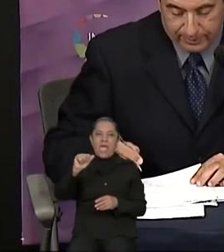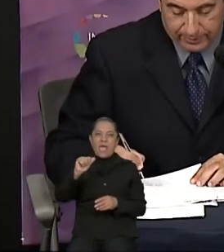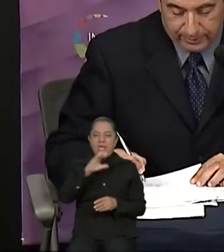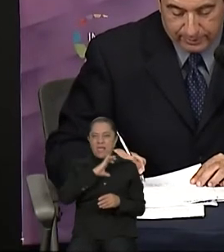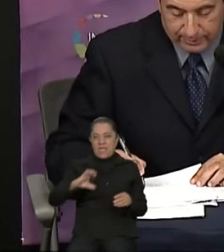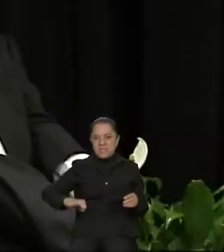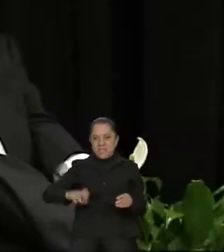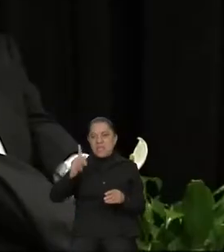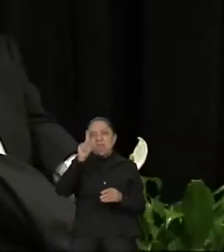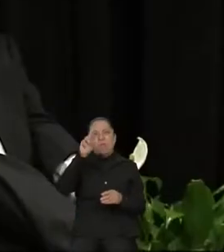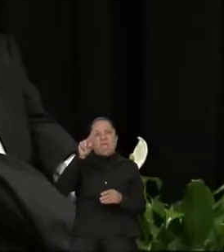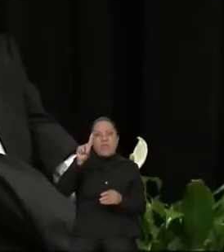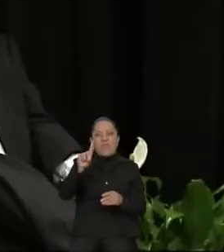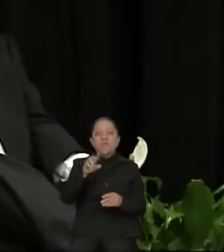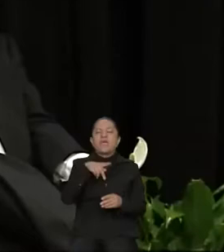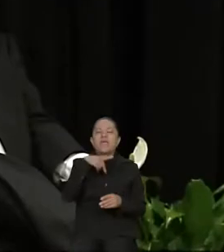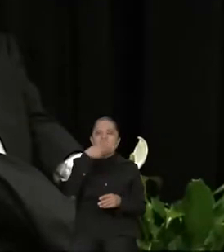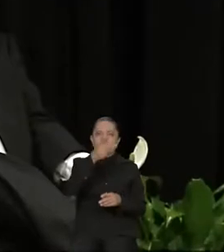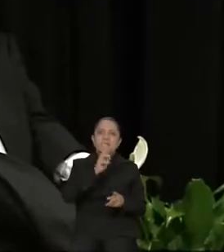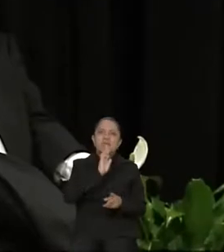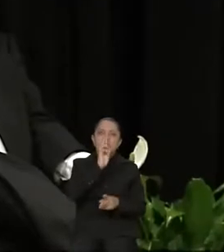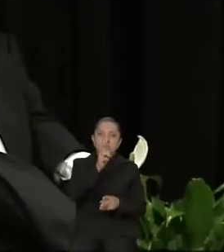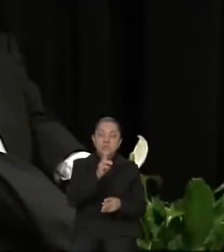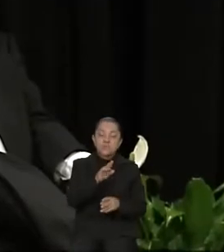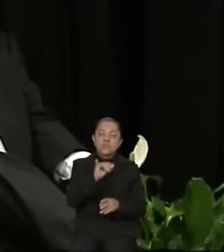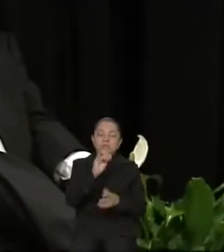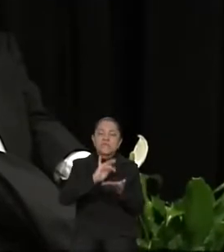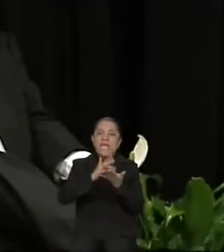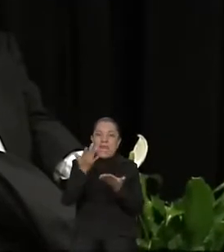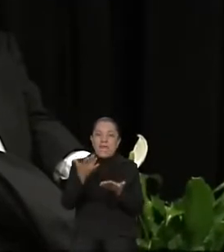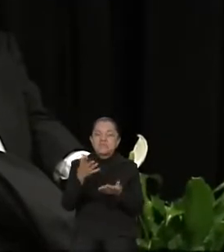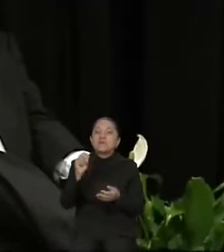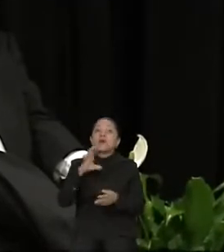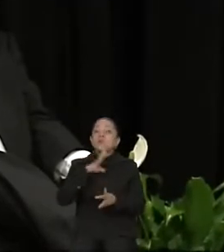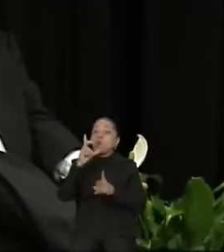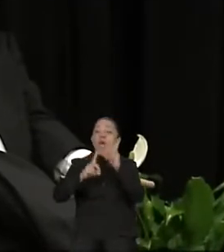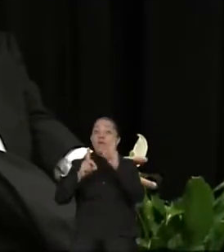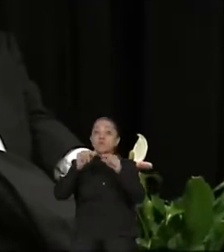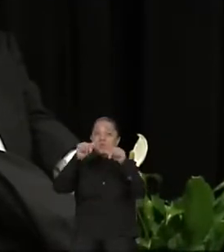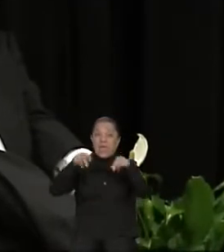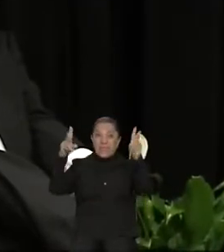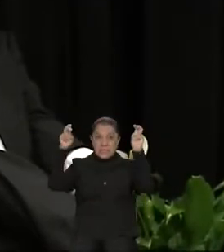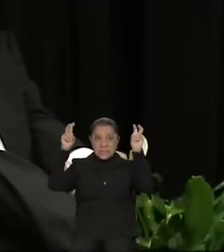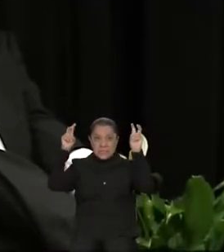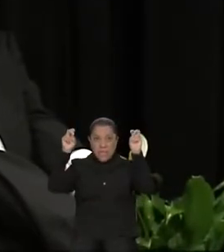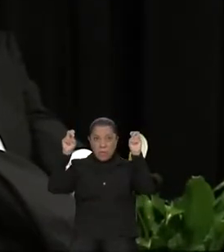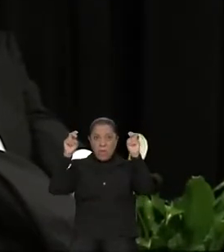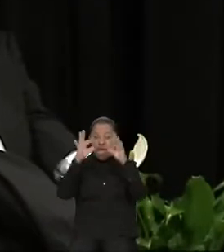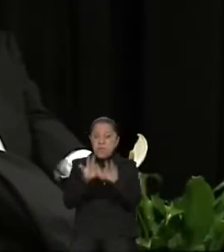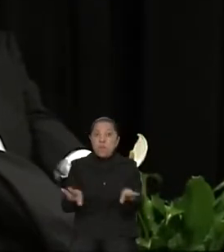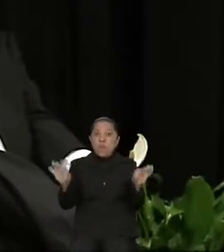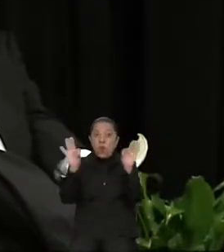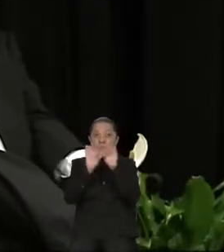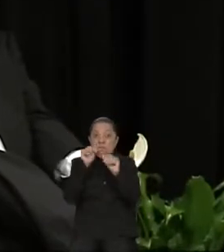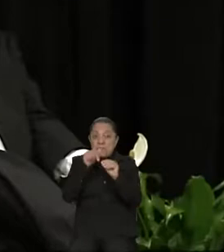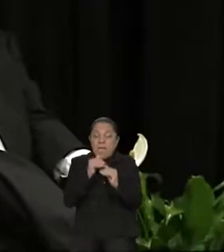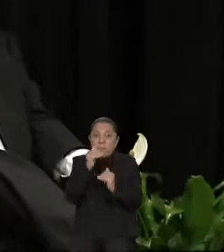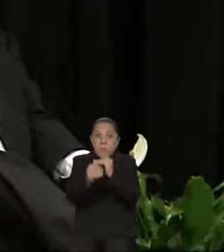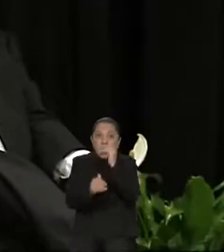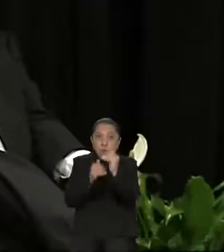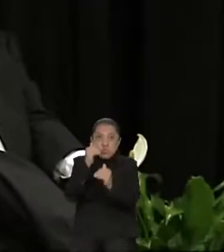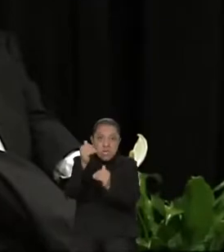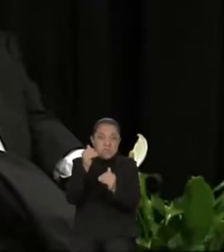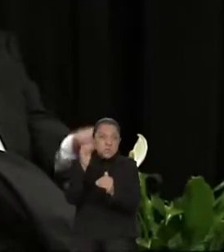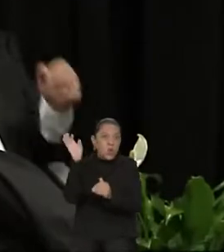Muchas gracias. Sin duda uno de los temas más relevantes en este proceso que hemos podido escuchar en cada uno de los municipios es el